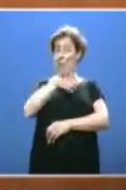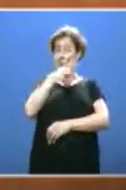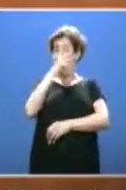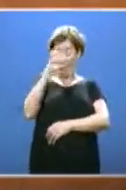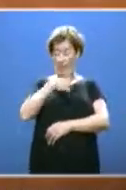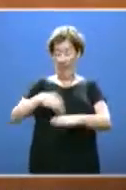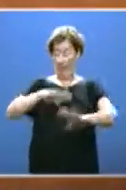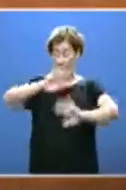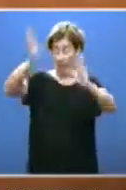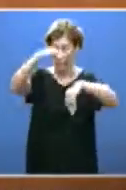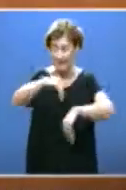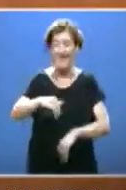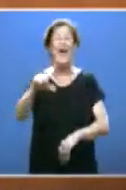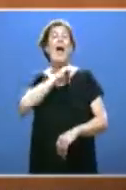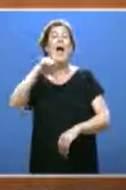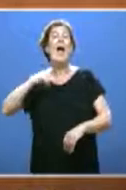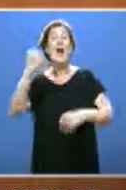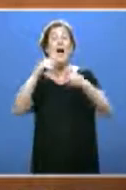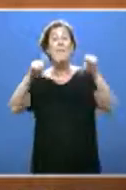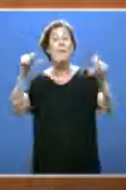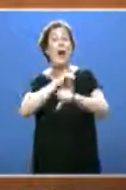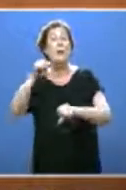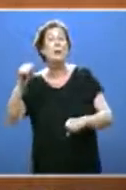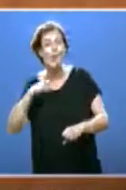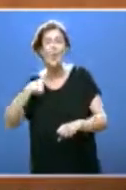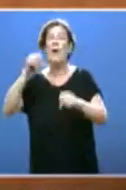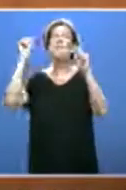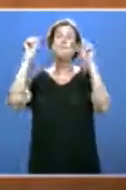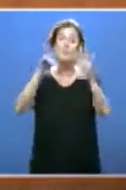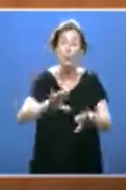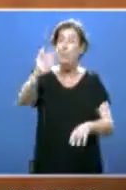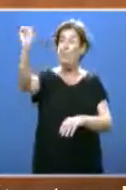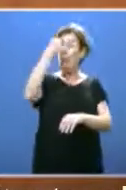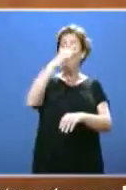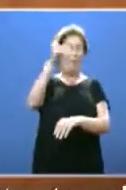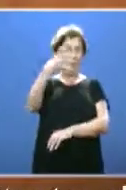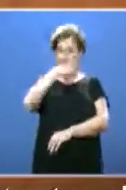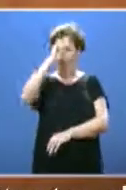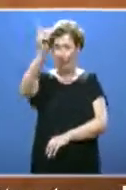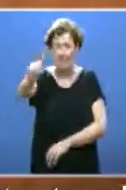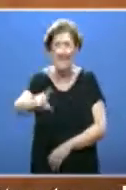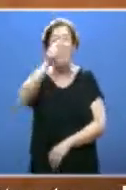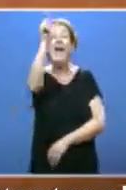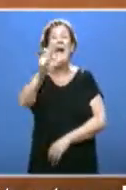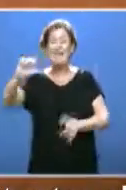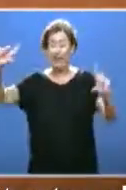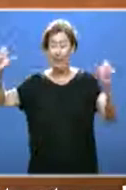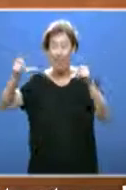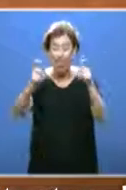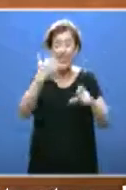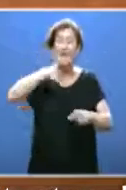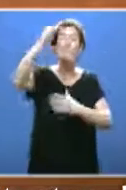Autónomos, han destruido 3.485 en ocho meses. Tampoco me lo ha refutado porque es incapaz. Población, ha disminuido en 6